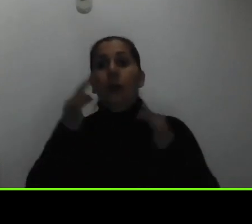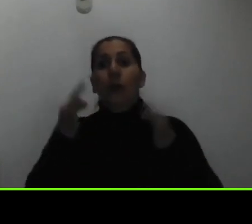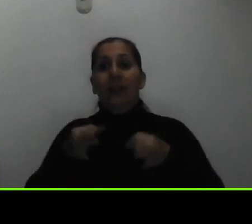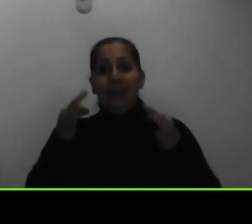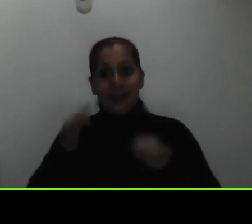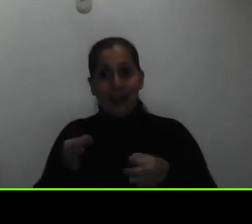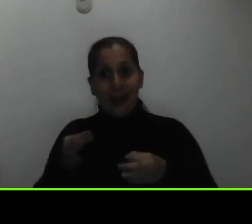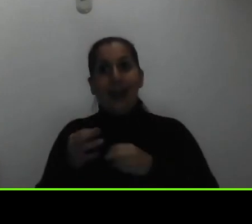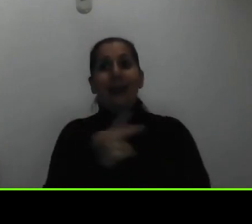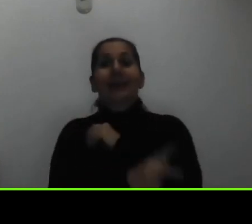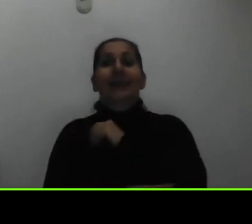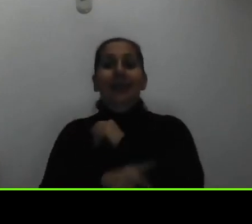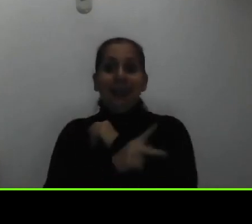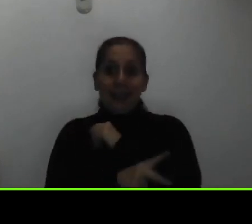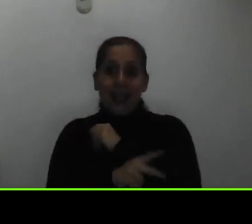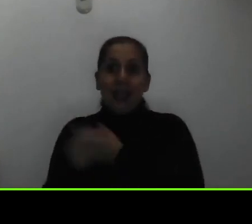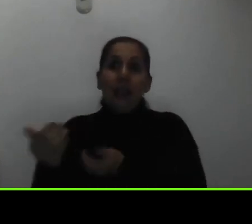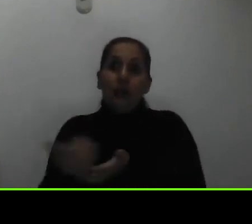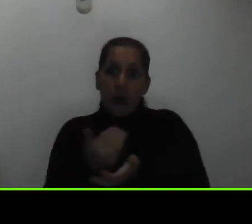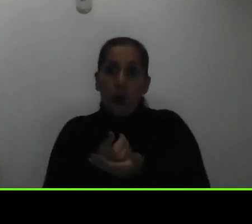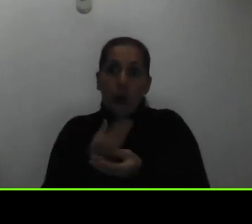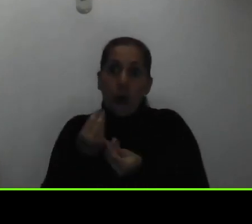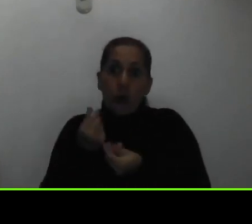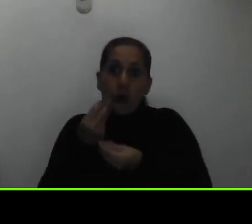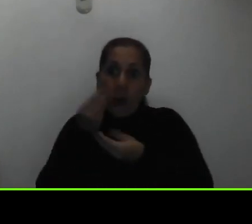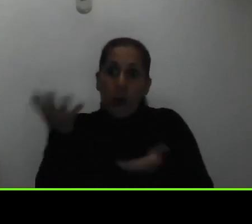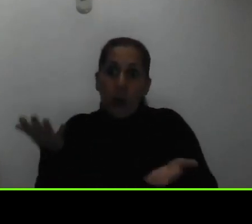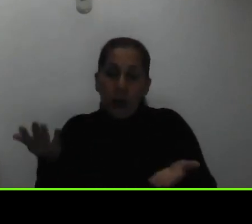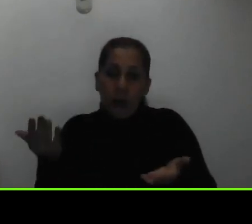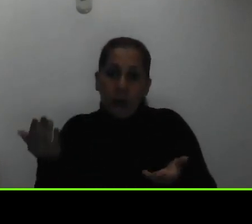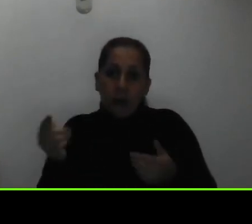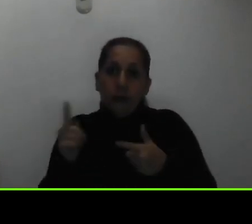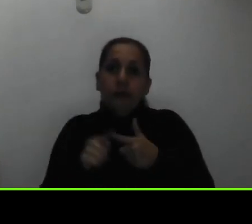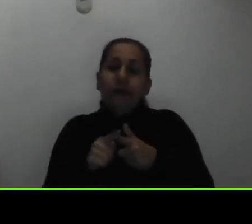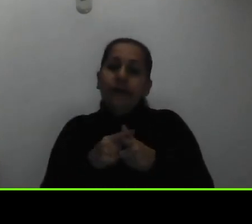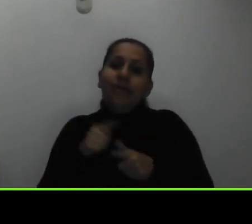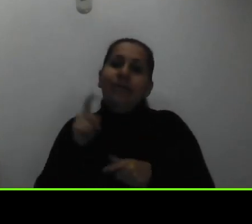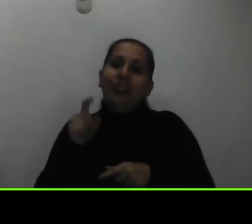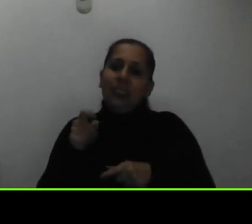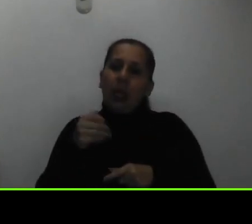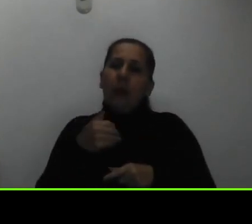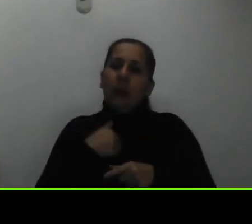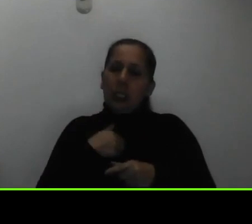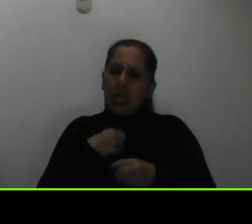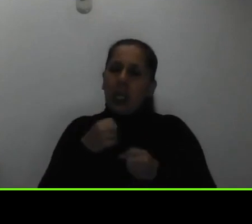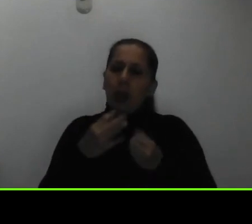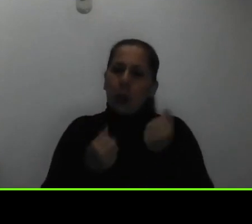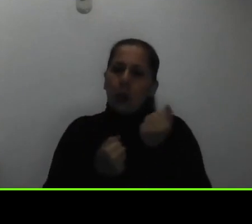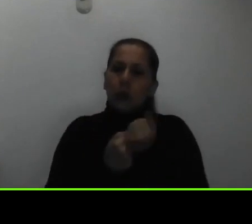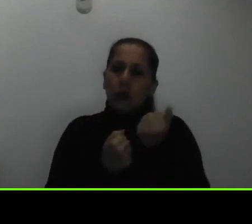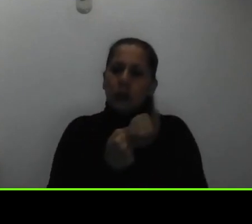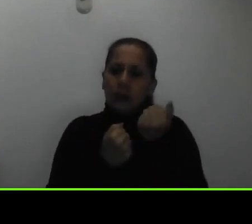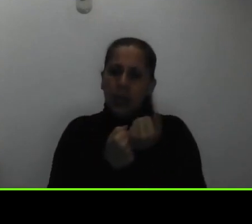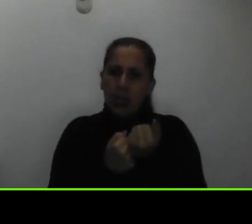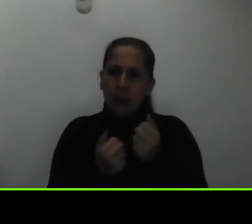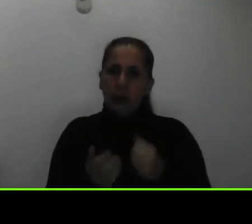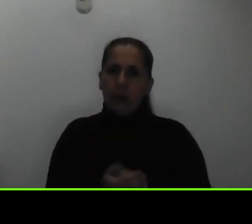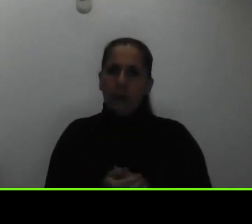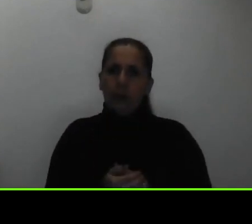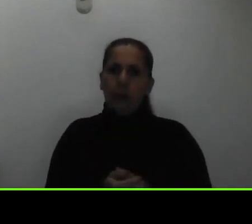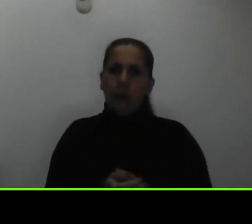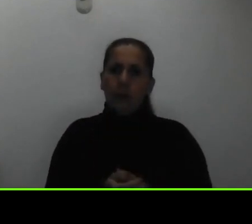recurso público y necesitamos que vaya lo mejor respaldado entonces más de